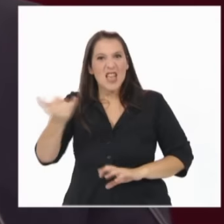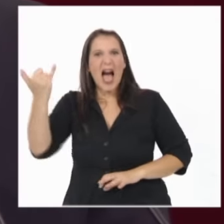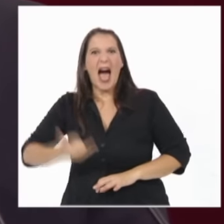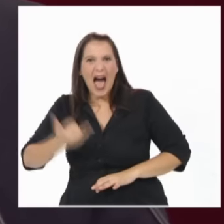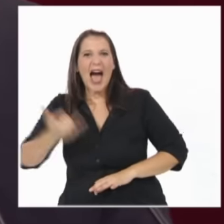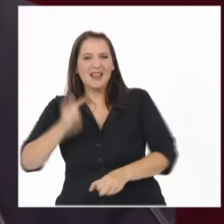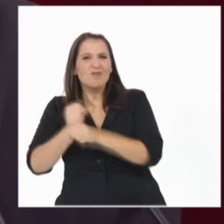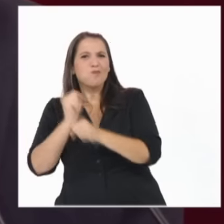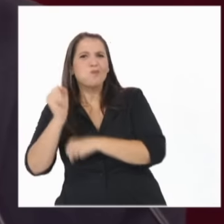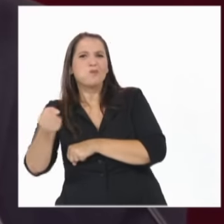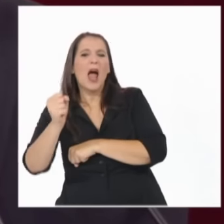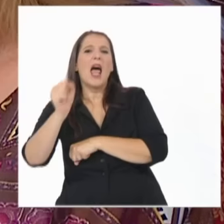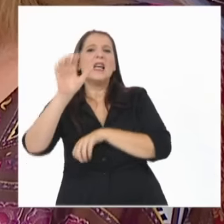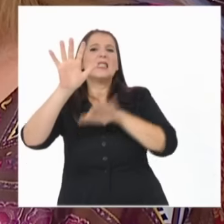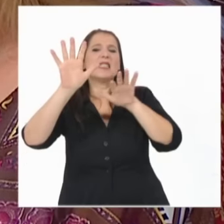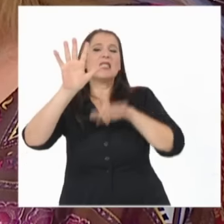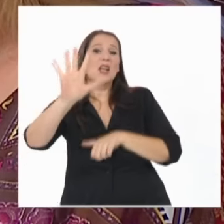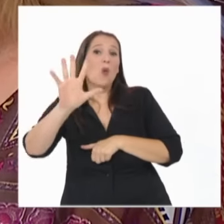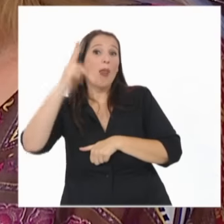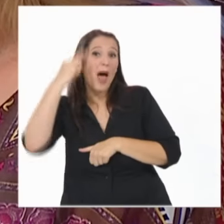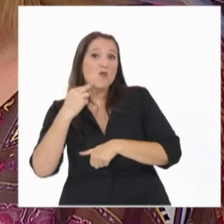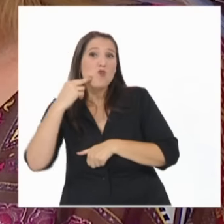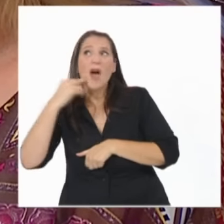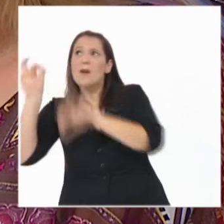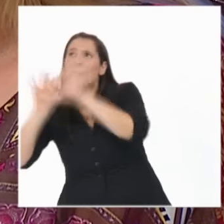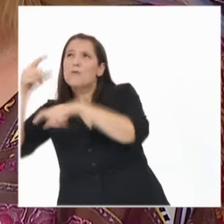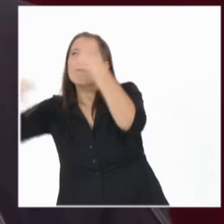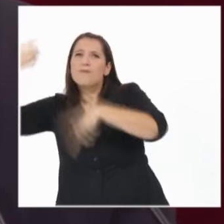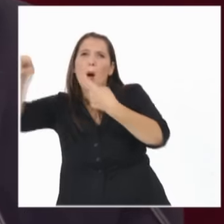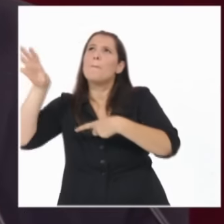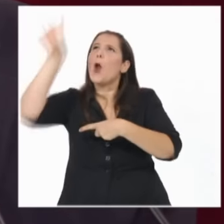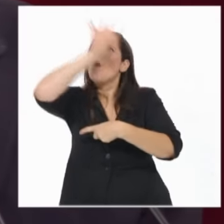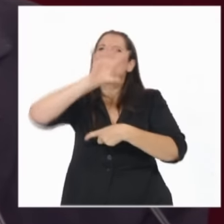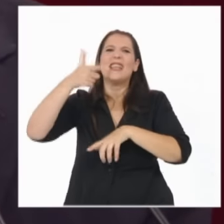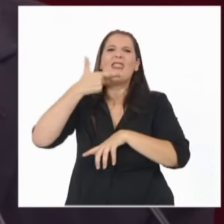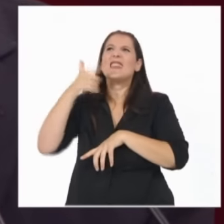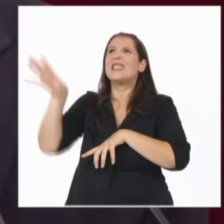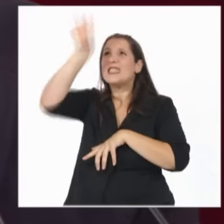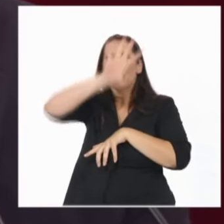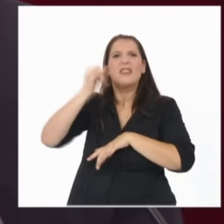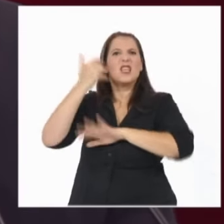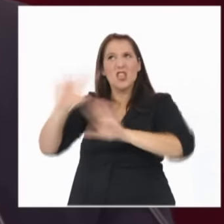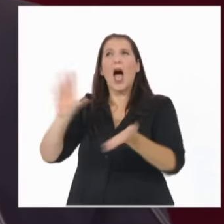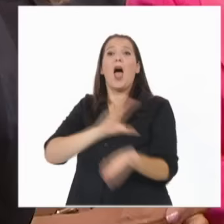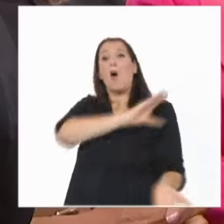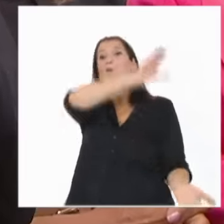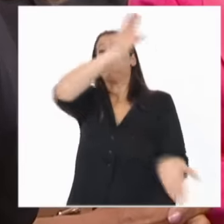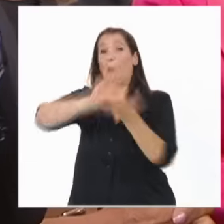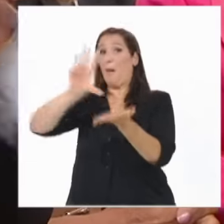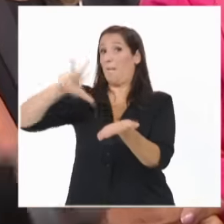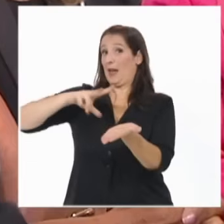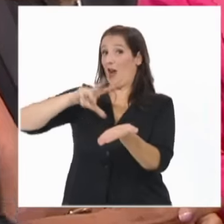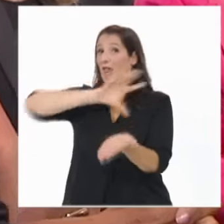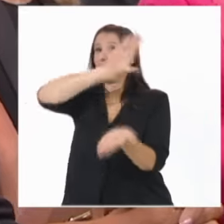marcha que generarán energía en 17 provincias con una inversión privada de casi 4.000 millones de dólares